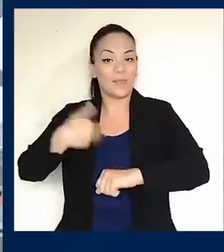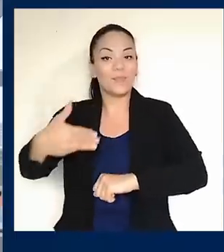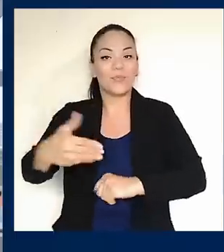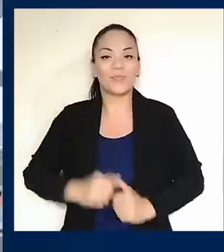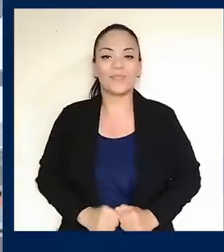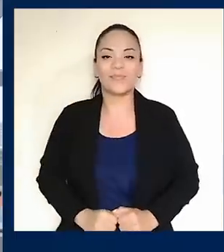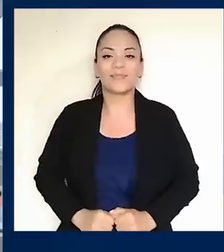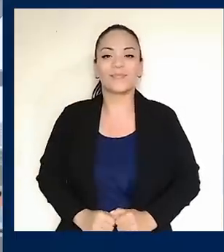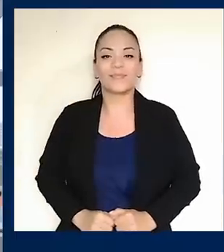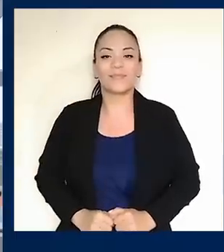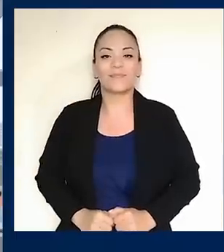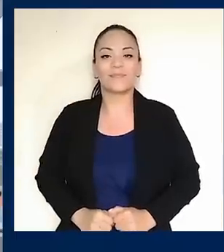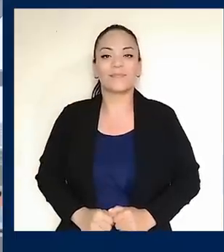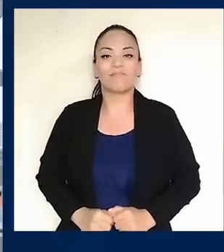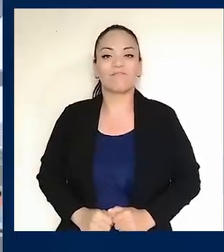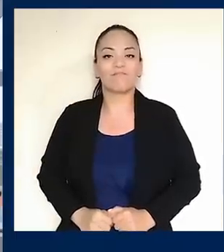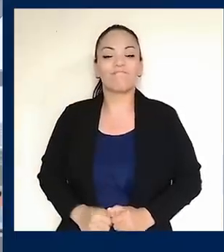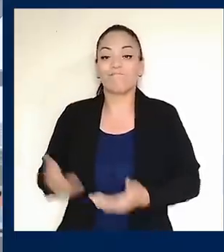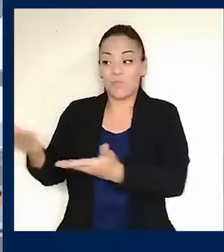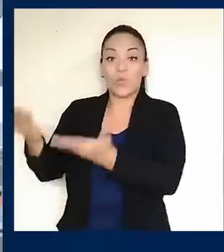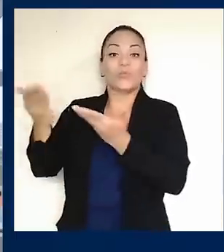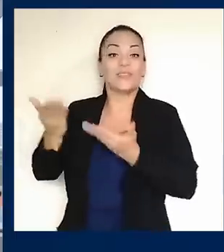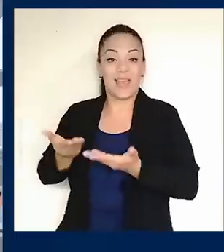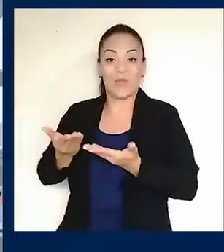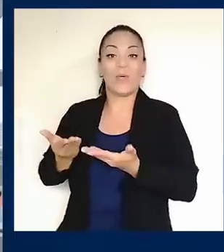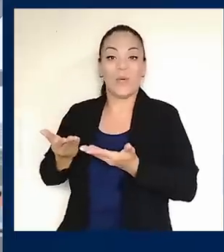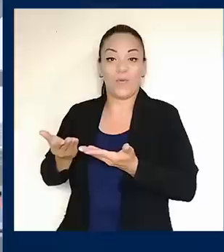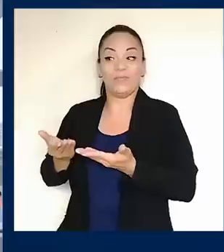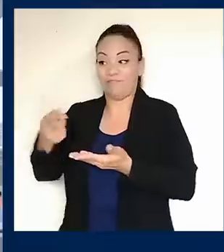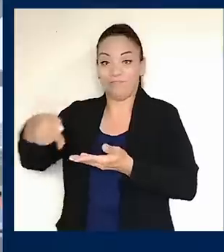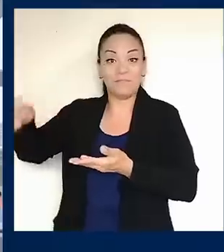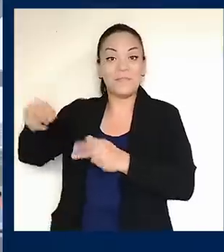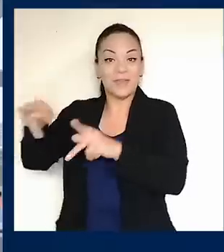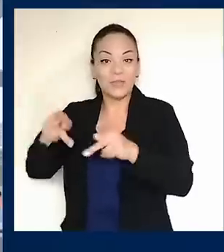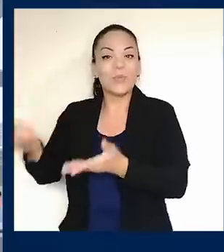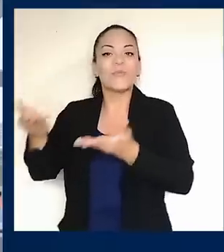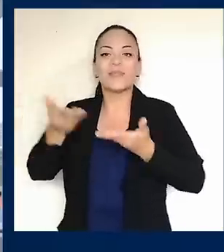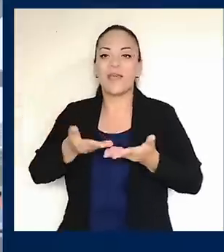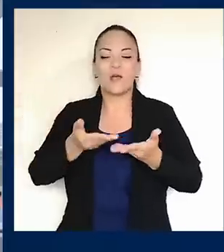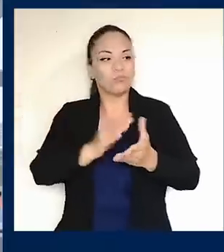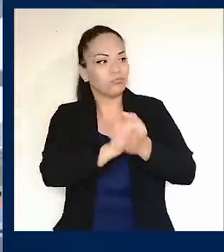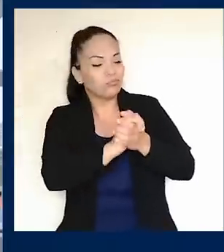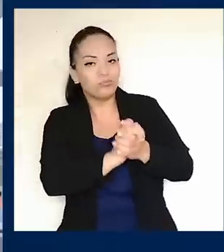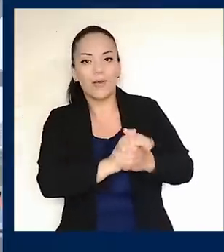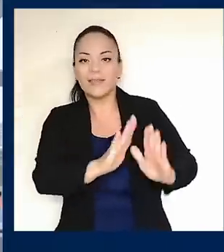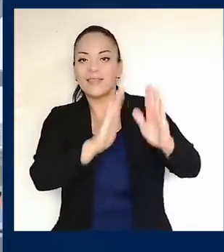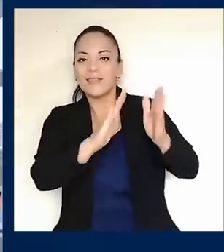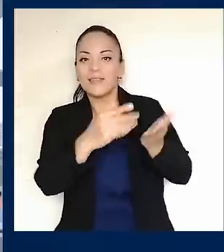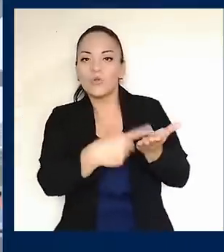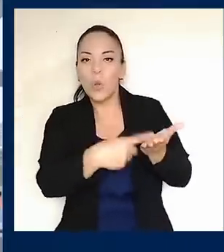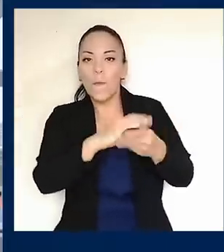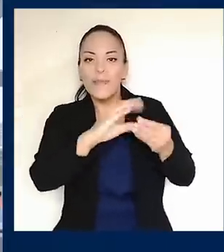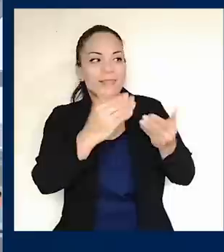tiempo. Recibimos excelentes, pero les digo, excelentes comentarios de todos los